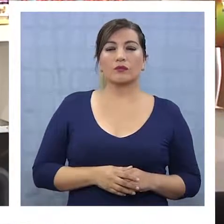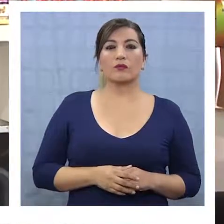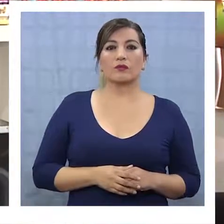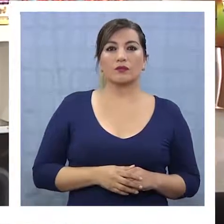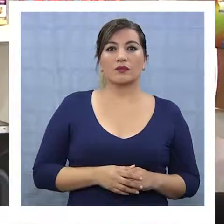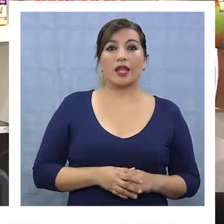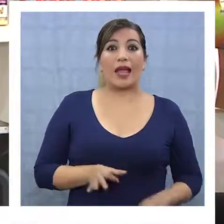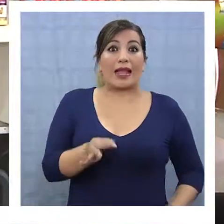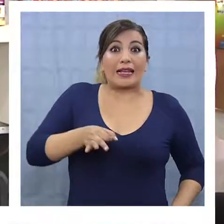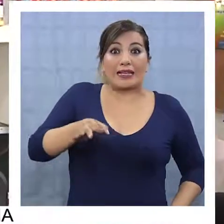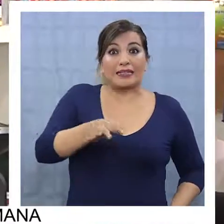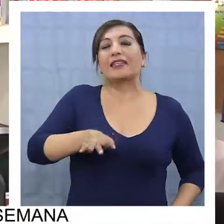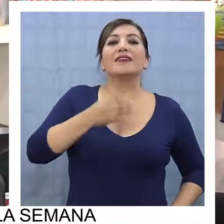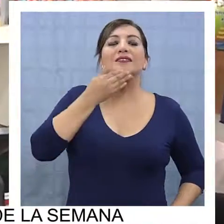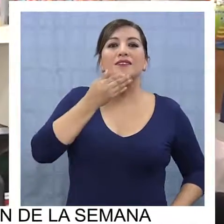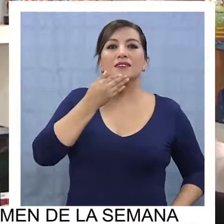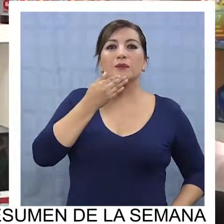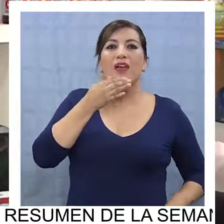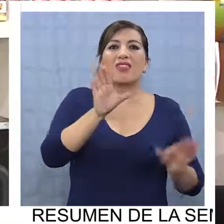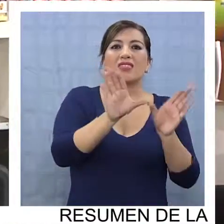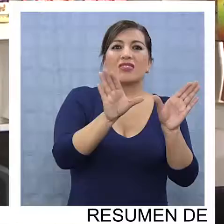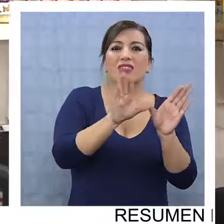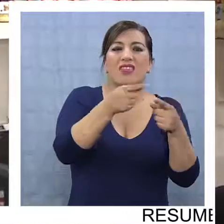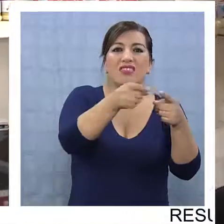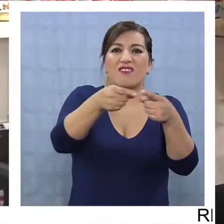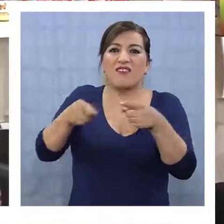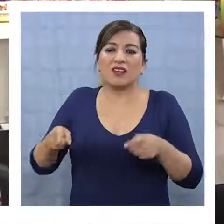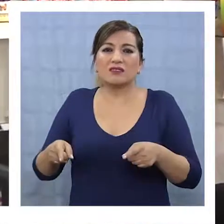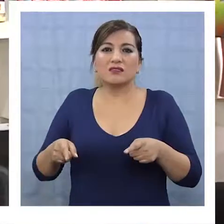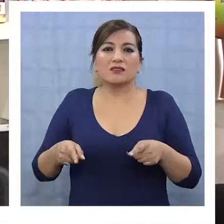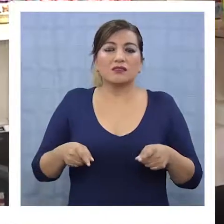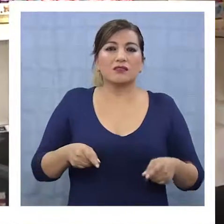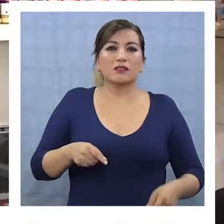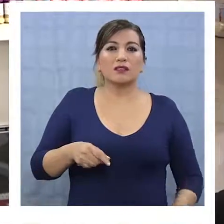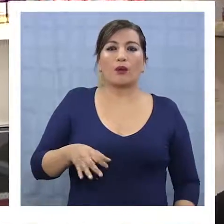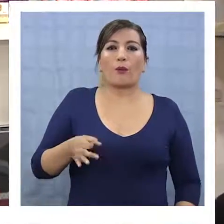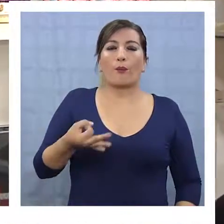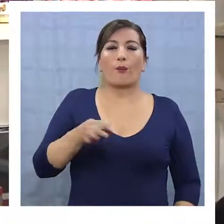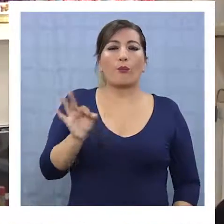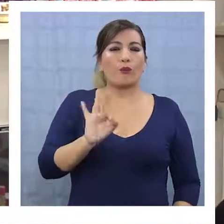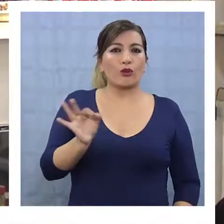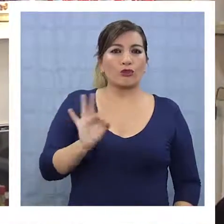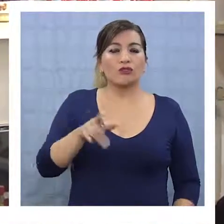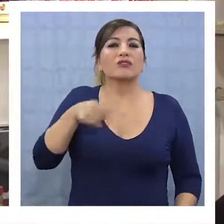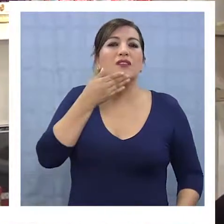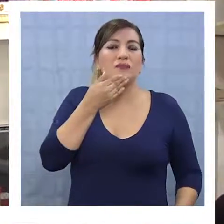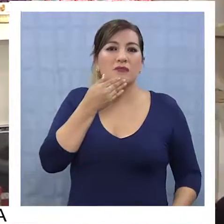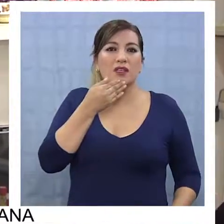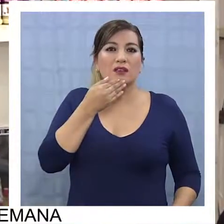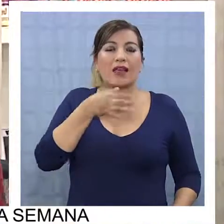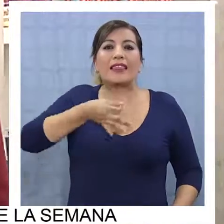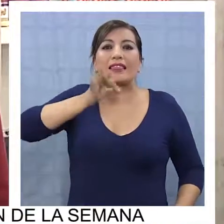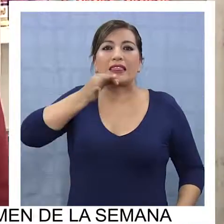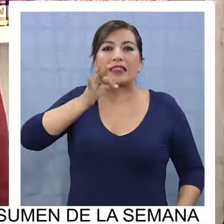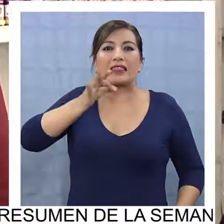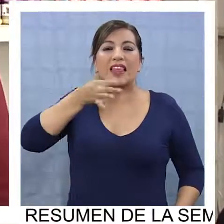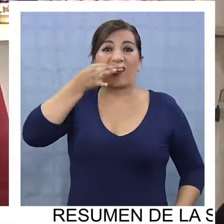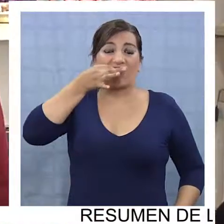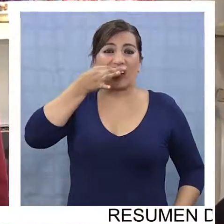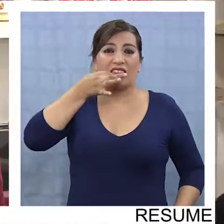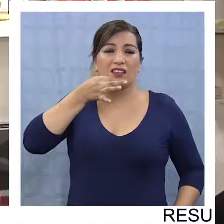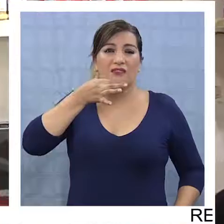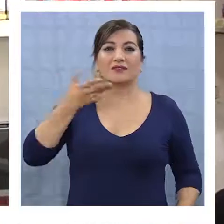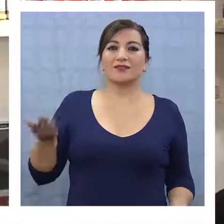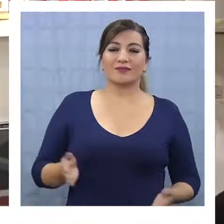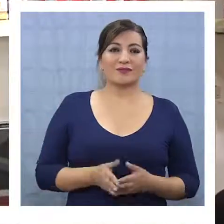traigo, como se llama, lentejas también. Tengo como 10 tipos de lentejas, garbanzos, porotos. Y además tengo tés también,